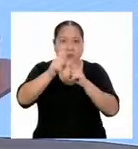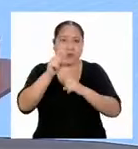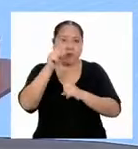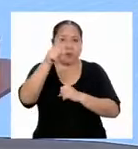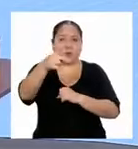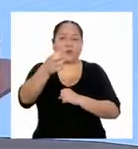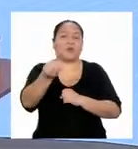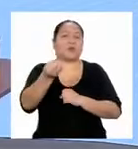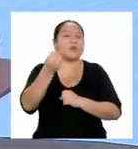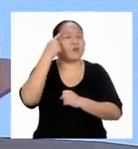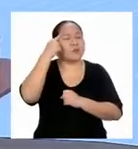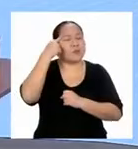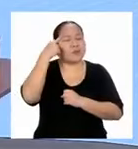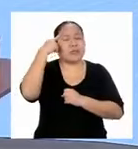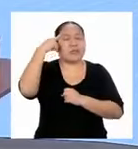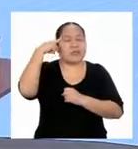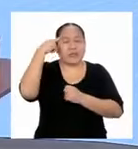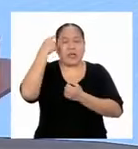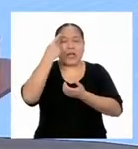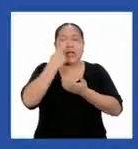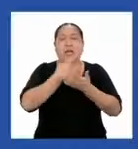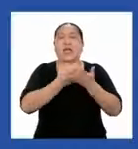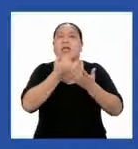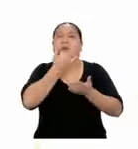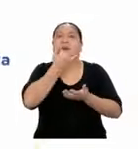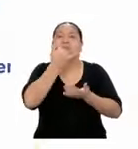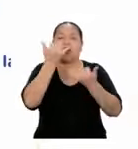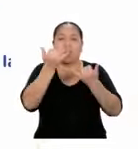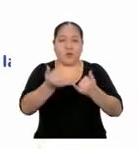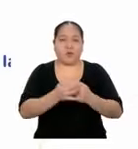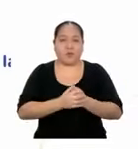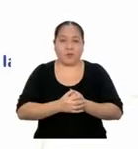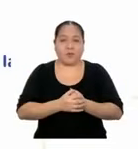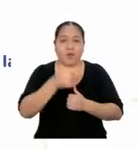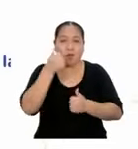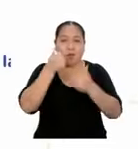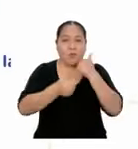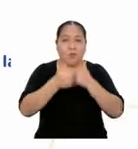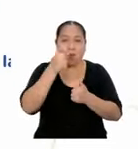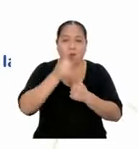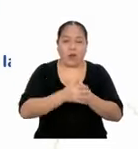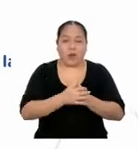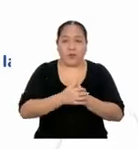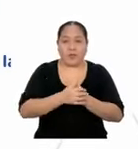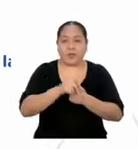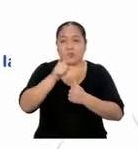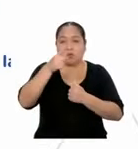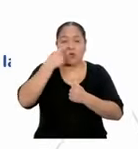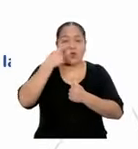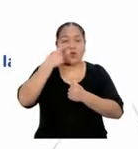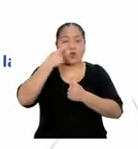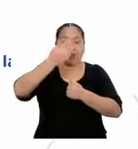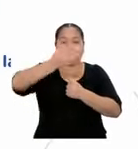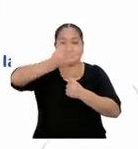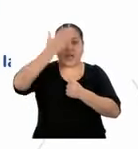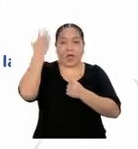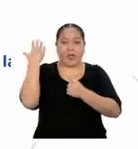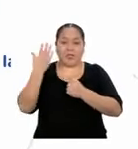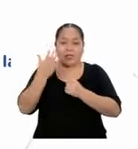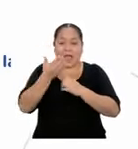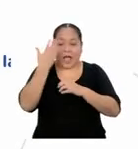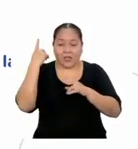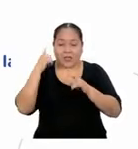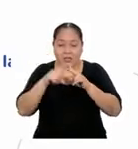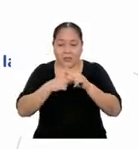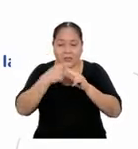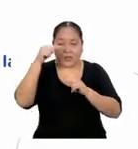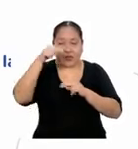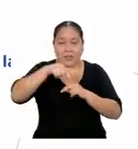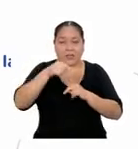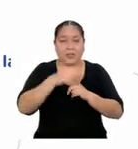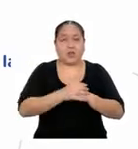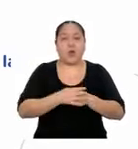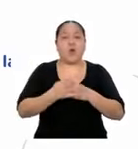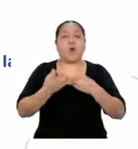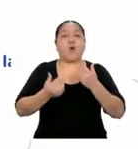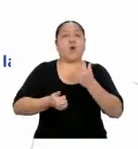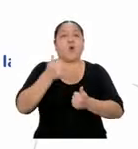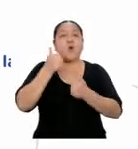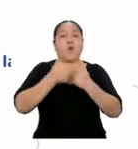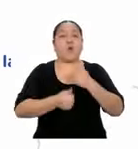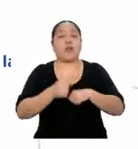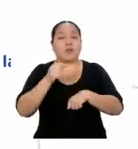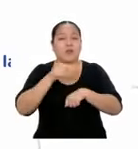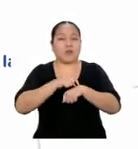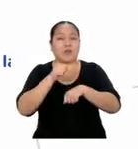me diten sobre cómo les fue el día de hoy. ¿Cuáles fueron mis saberes previos al inicio de esta actividad? ¿Cuál fue el momento